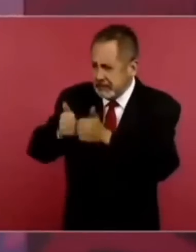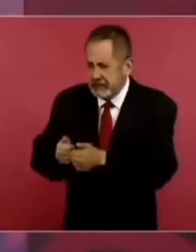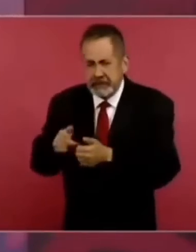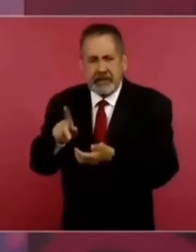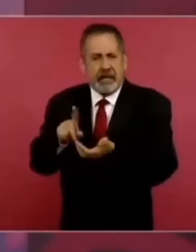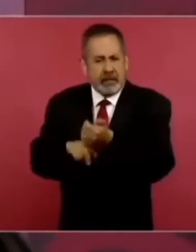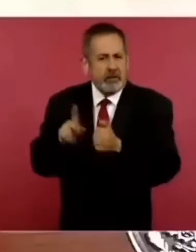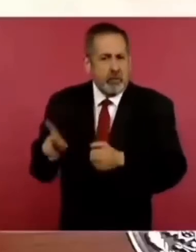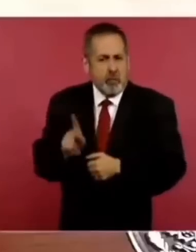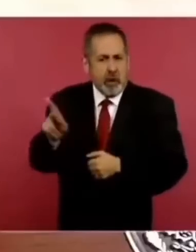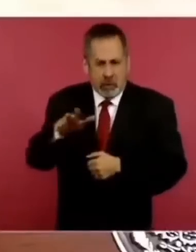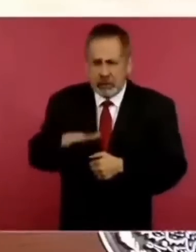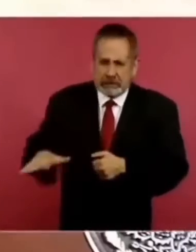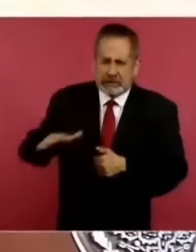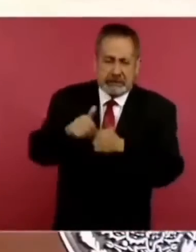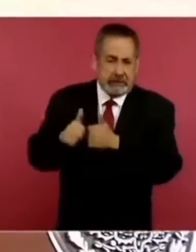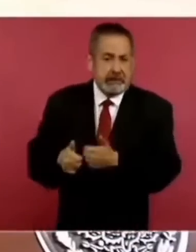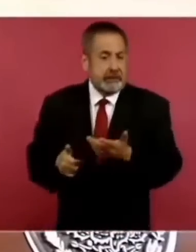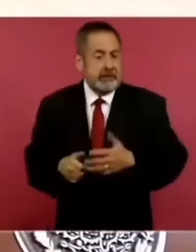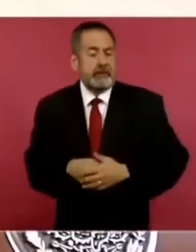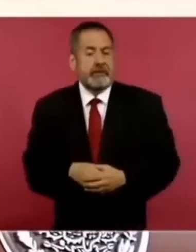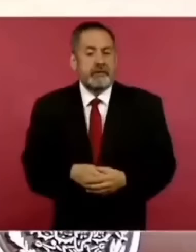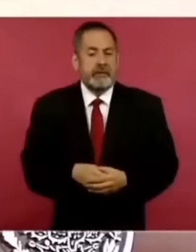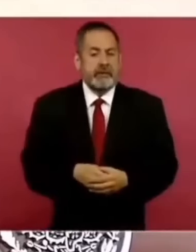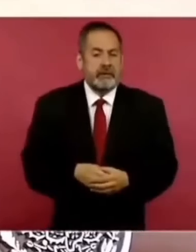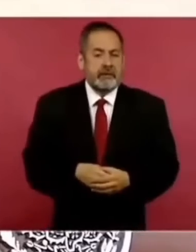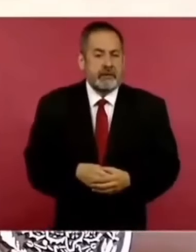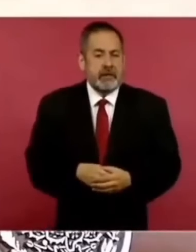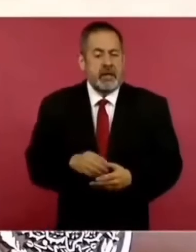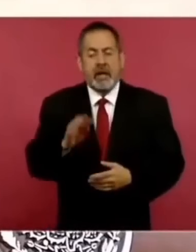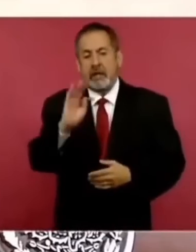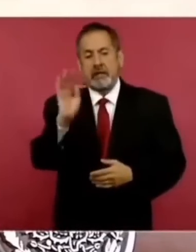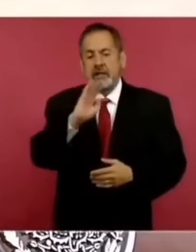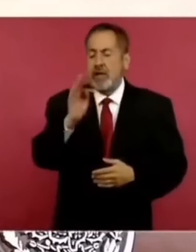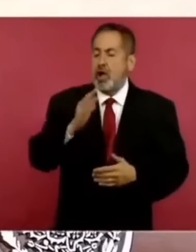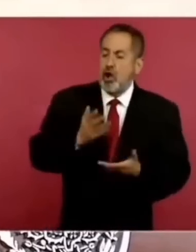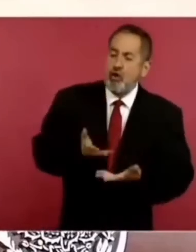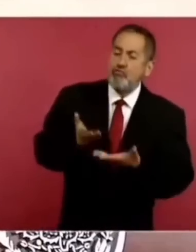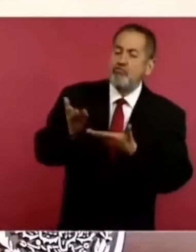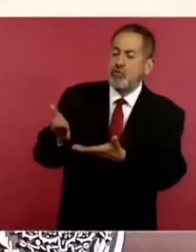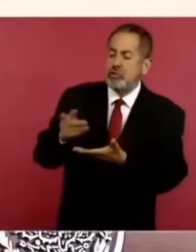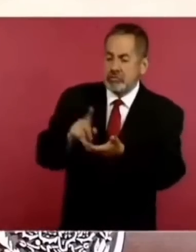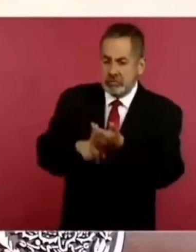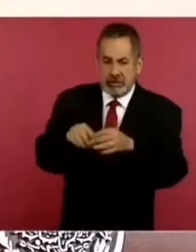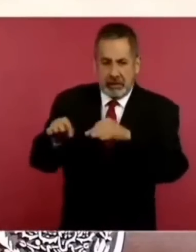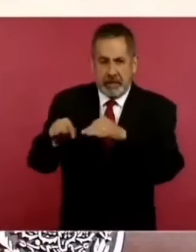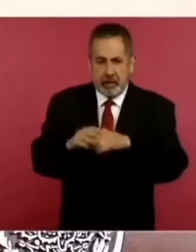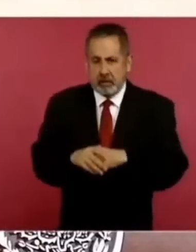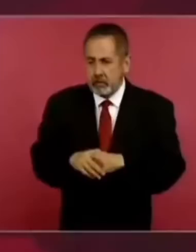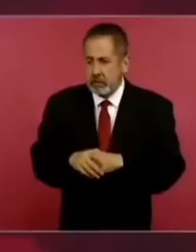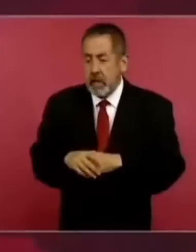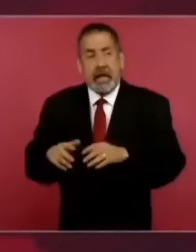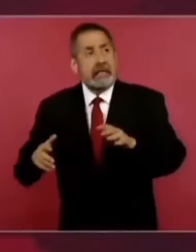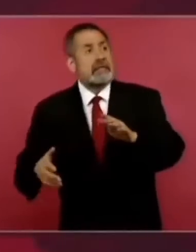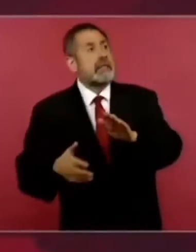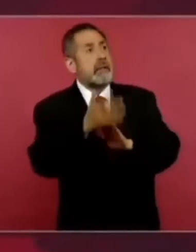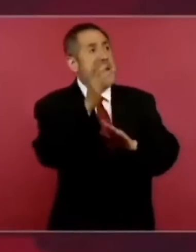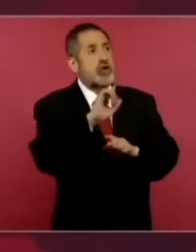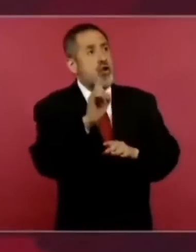los pueblos, porque si uno les ofrece opciones de trabajo, ya cuando salieron